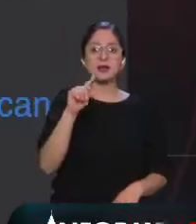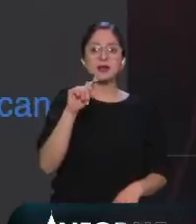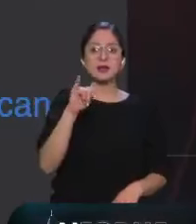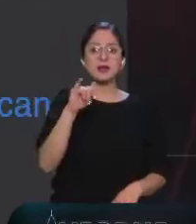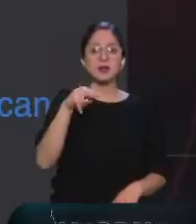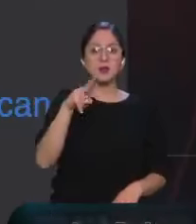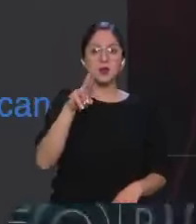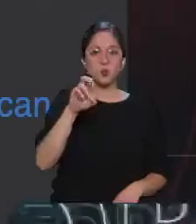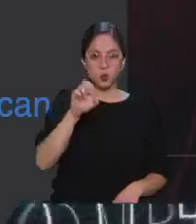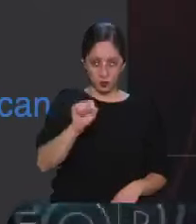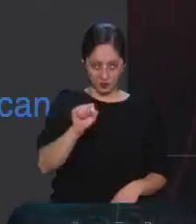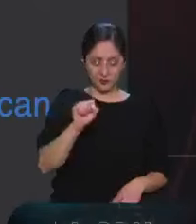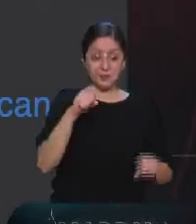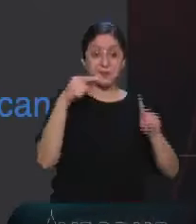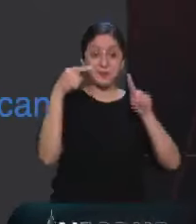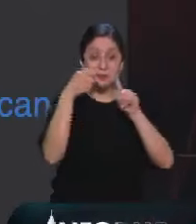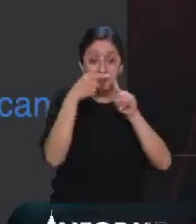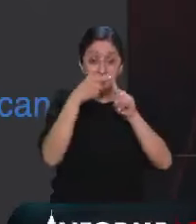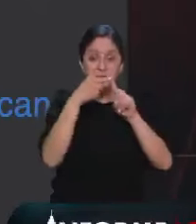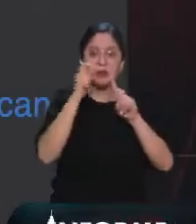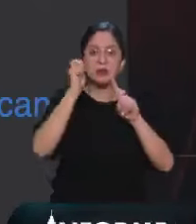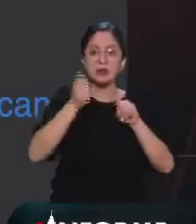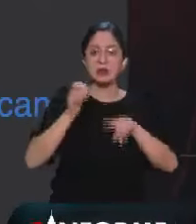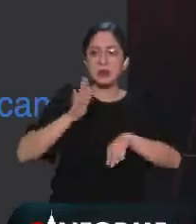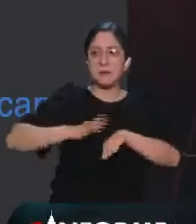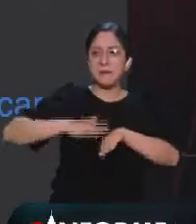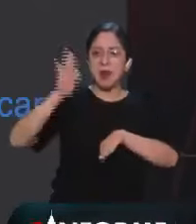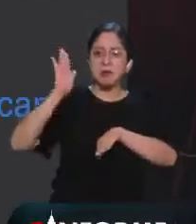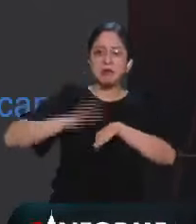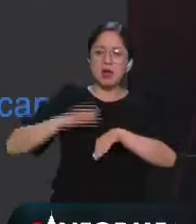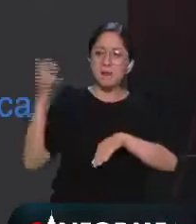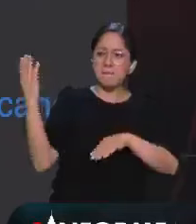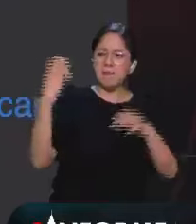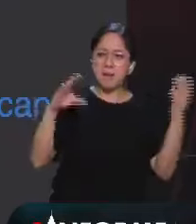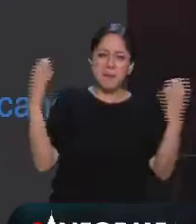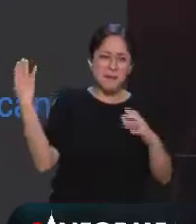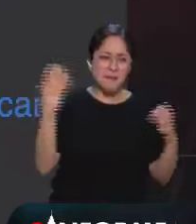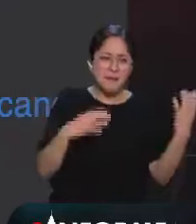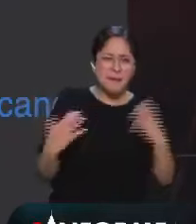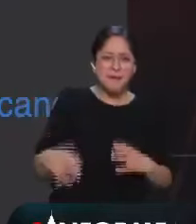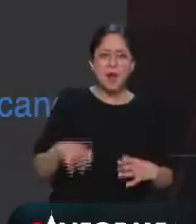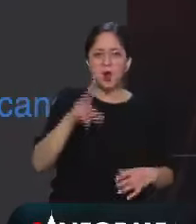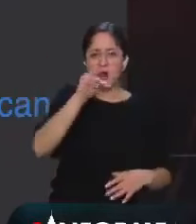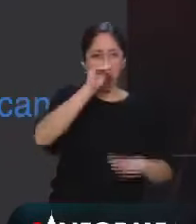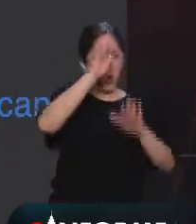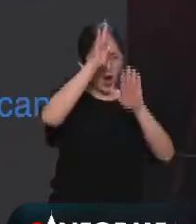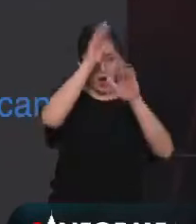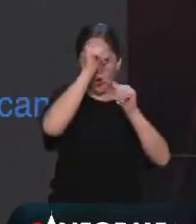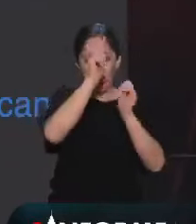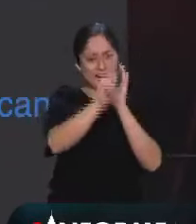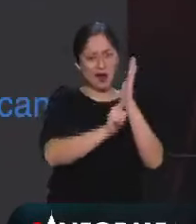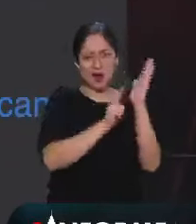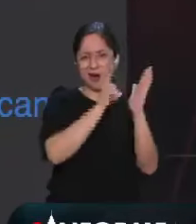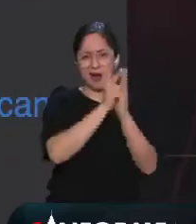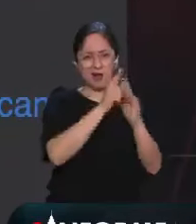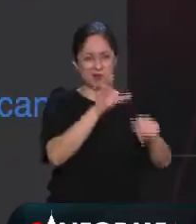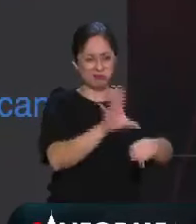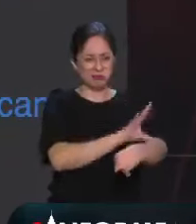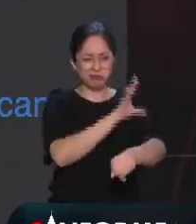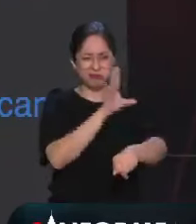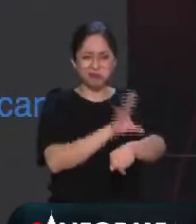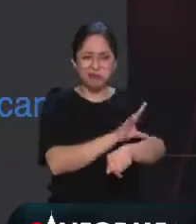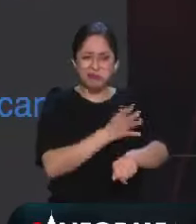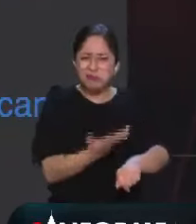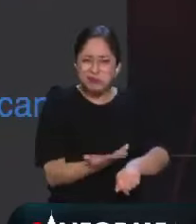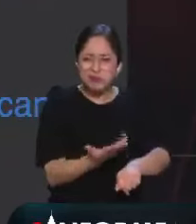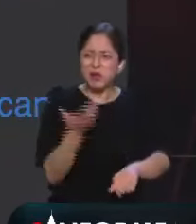se encargó de difundir mucho de las opiniones en contra. Entonces, eso no lo habíamos visto ni con el Universal en otros casos,